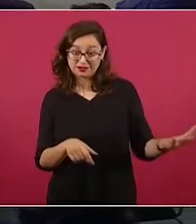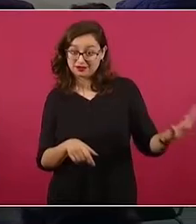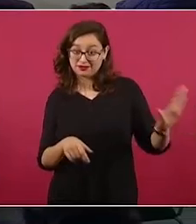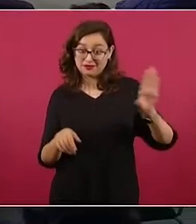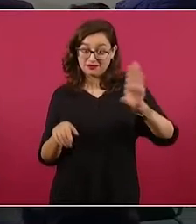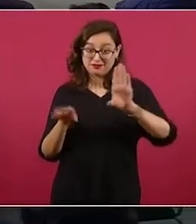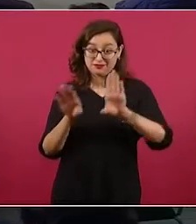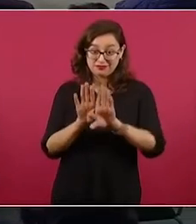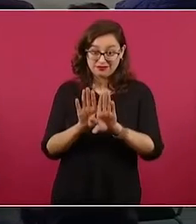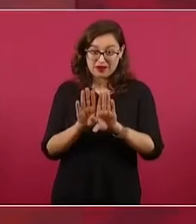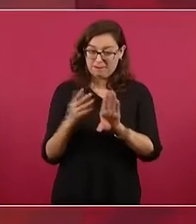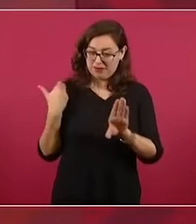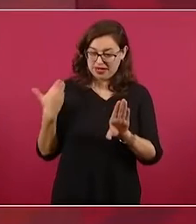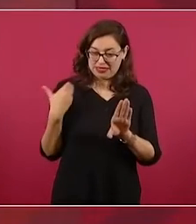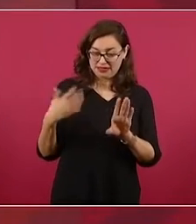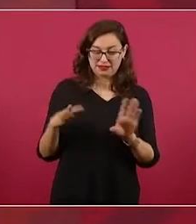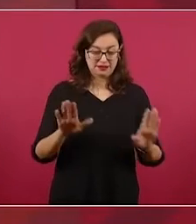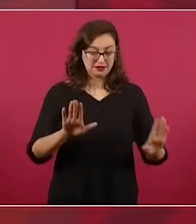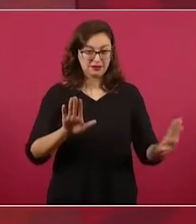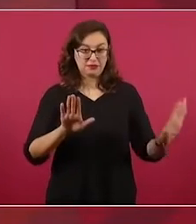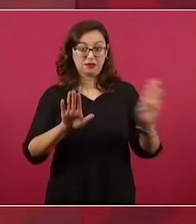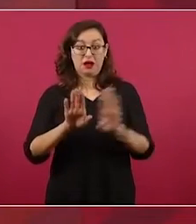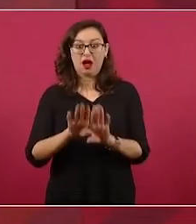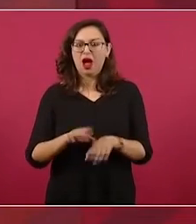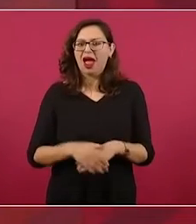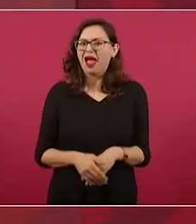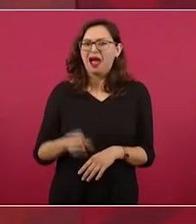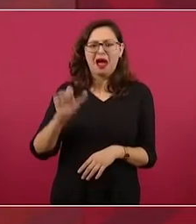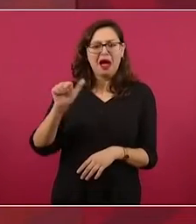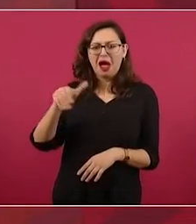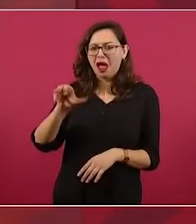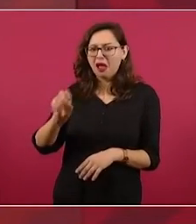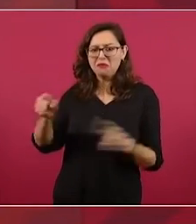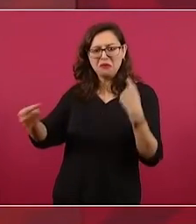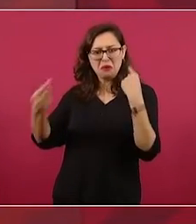últimamente, dice, me compara con Hitler.